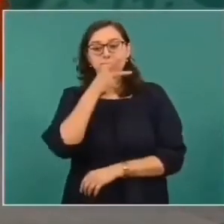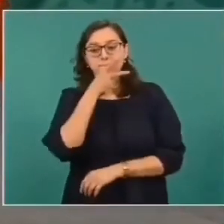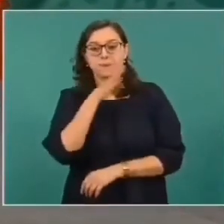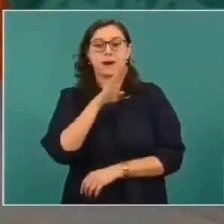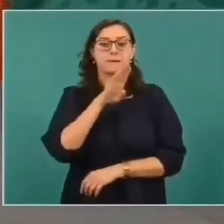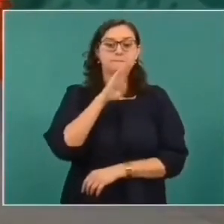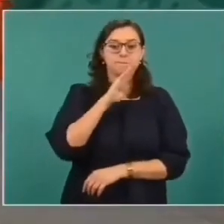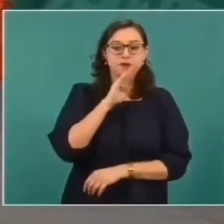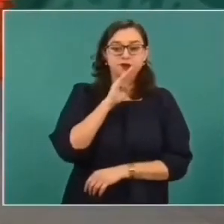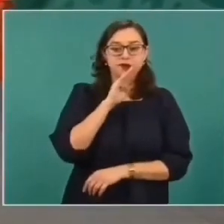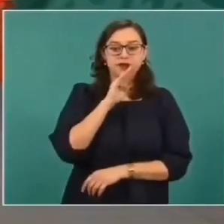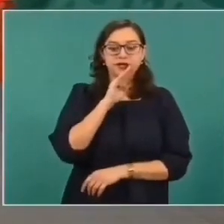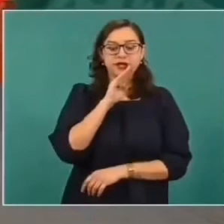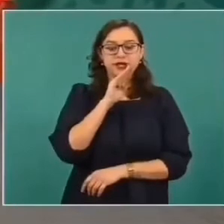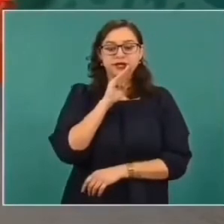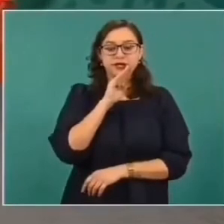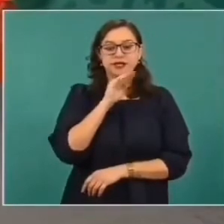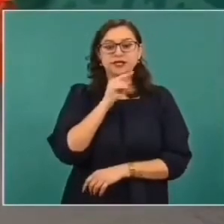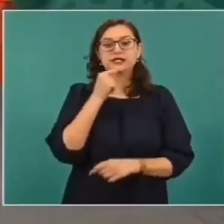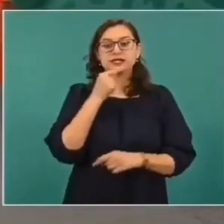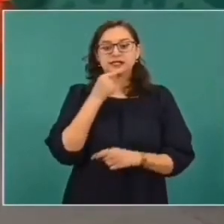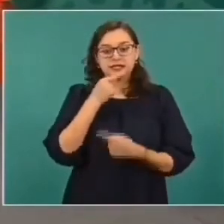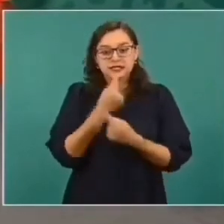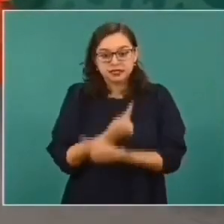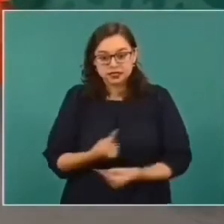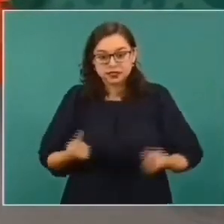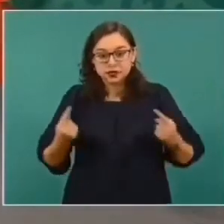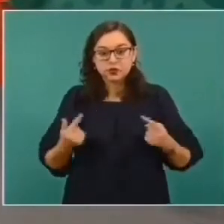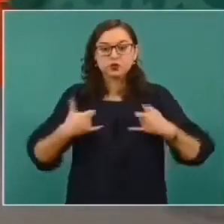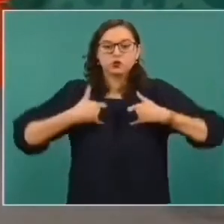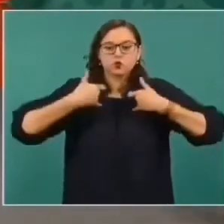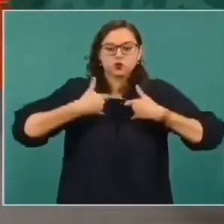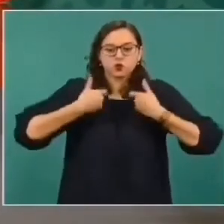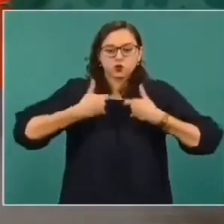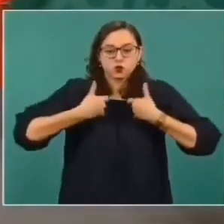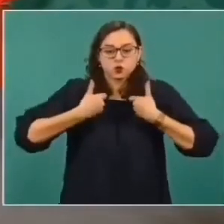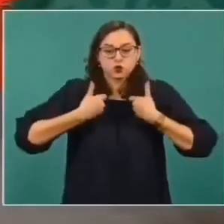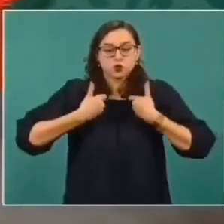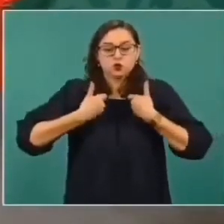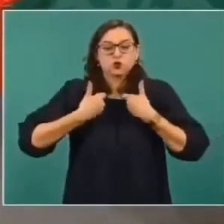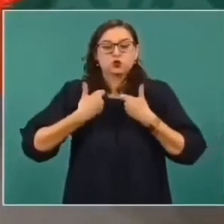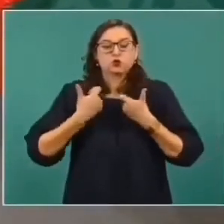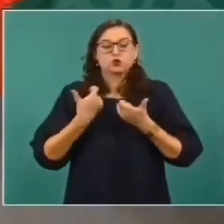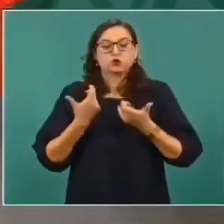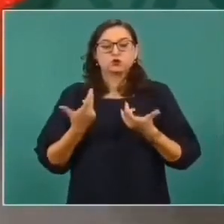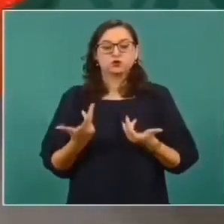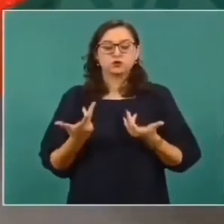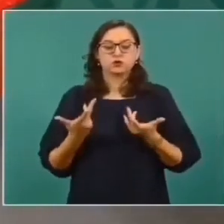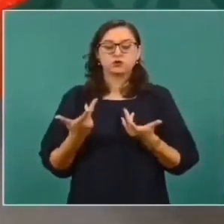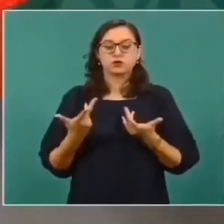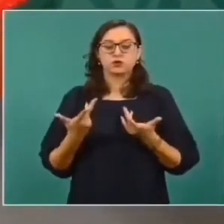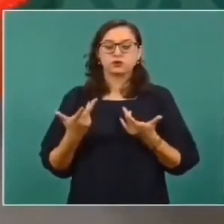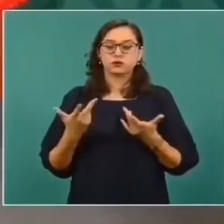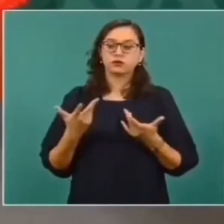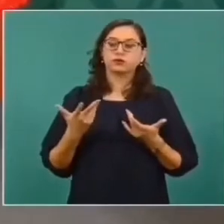a los niños, a los adolescentes sobre